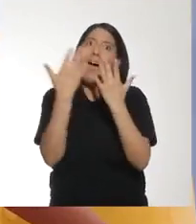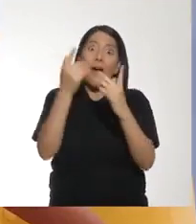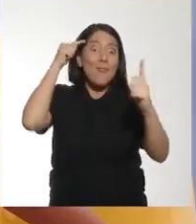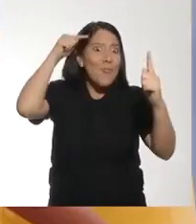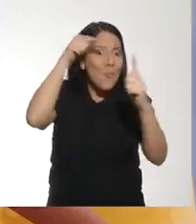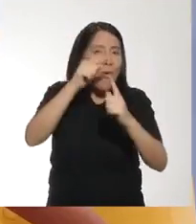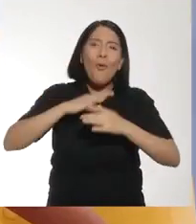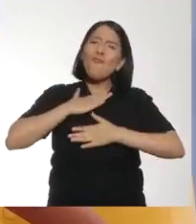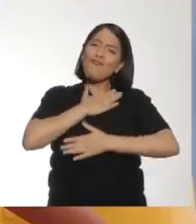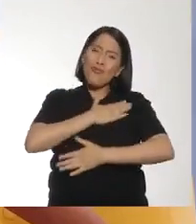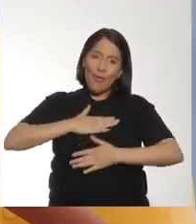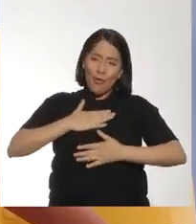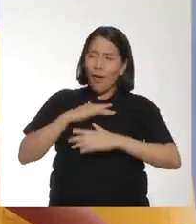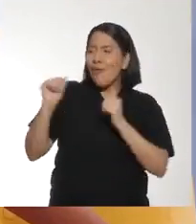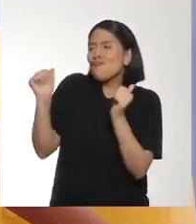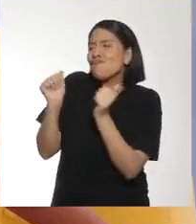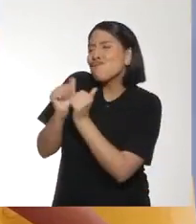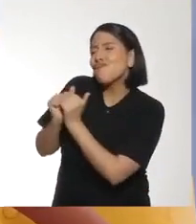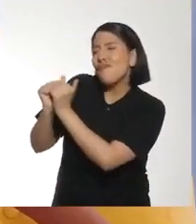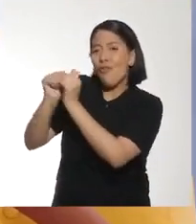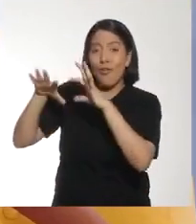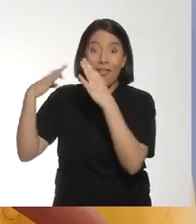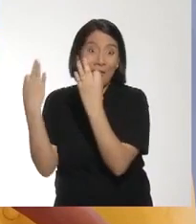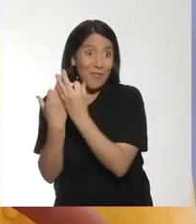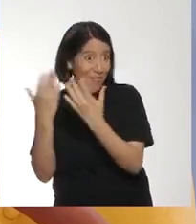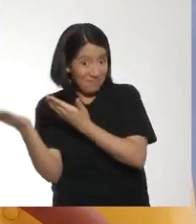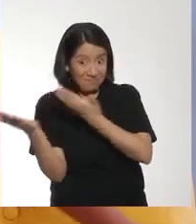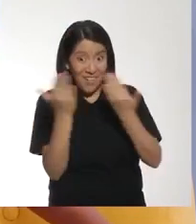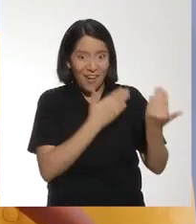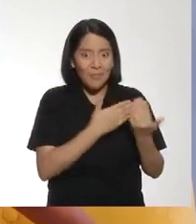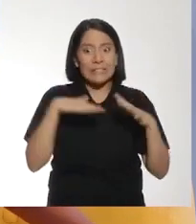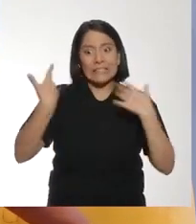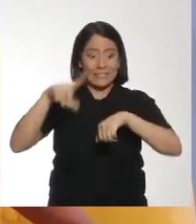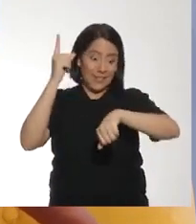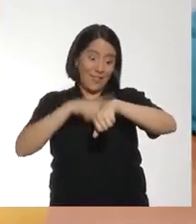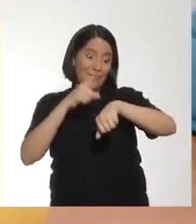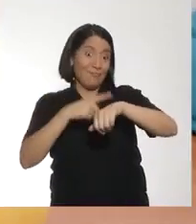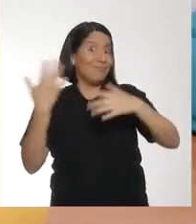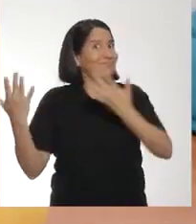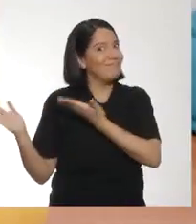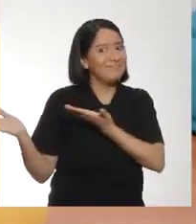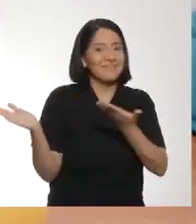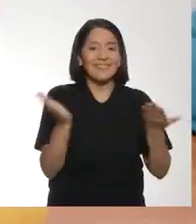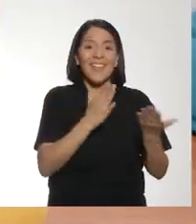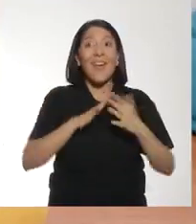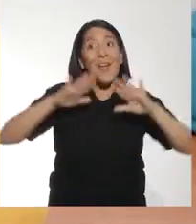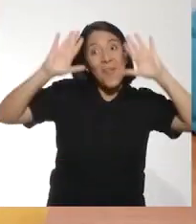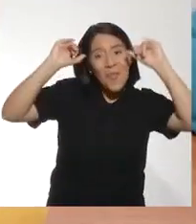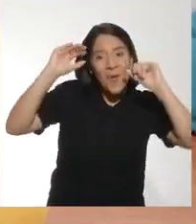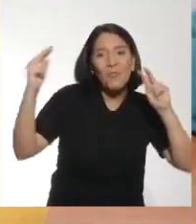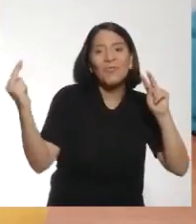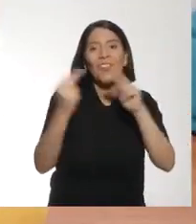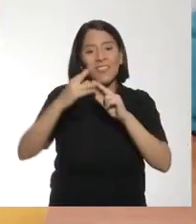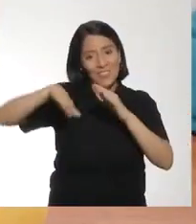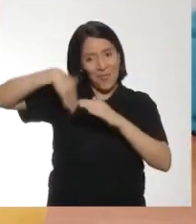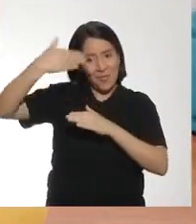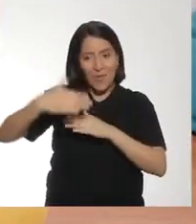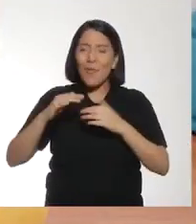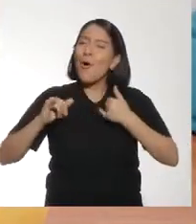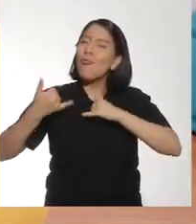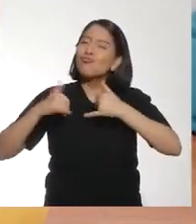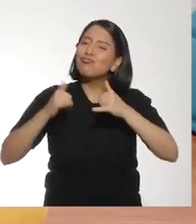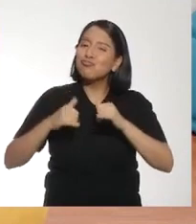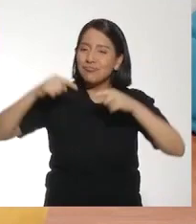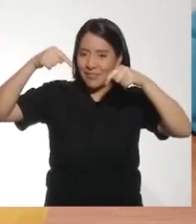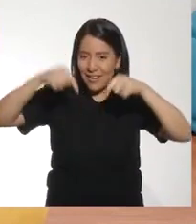Sobre todo eso Disfrutar y aprender Siempre con nuestras familias ¿Nos vamos entonces? Sí Ya es hora de un refrigerio Bueno Nos vemos